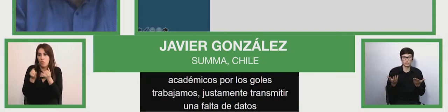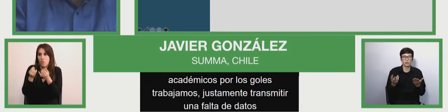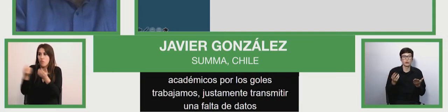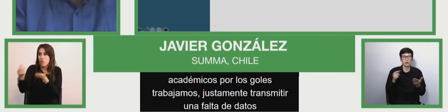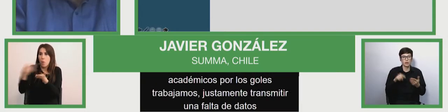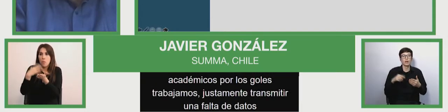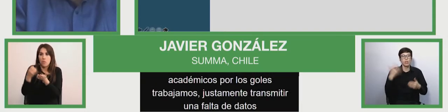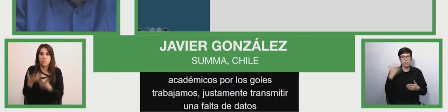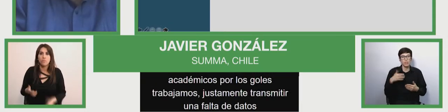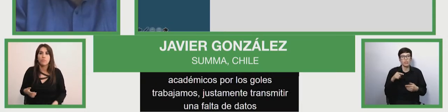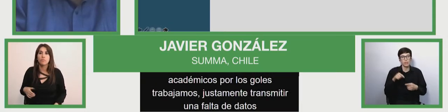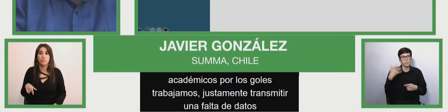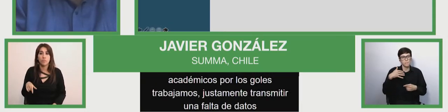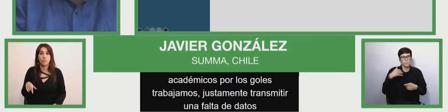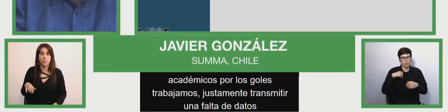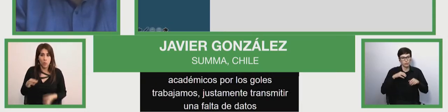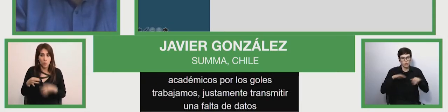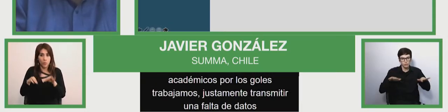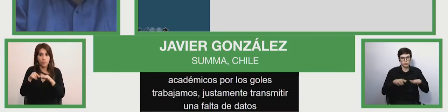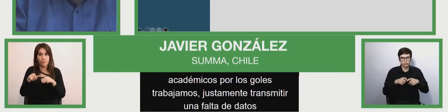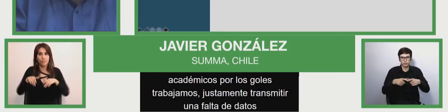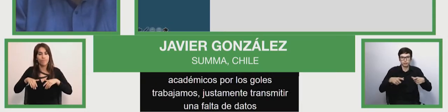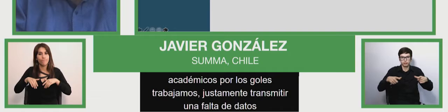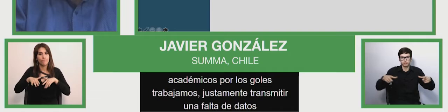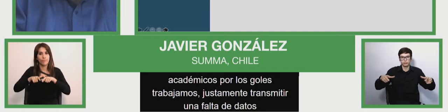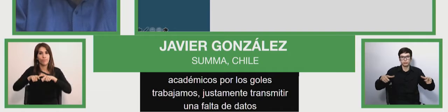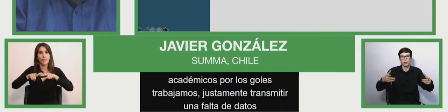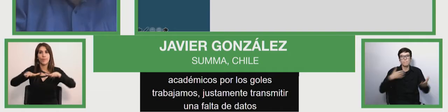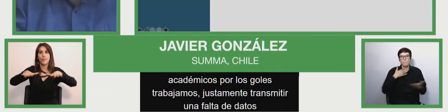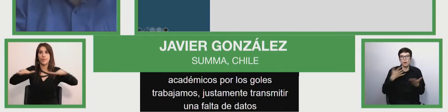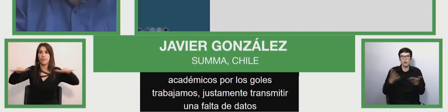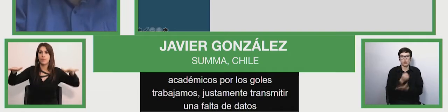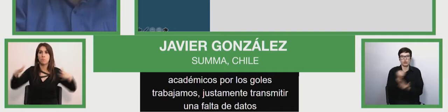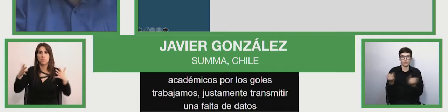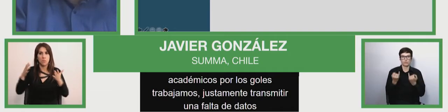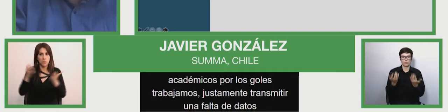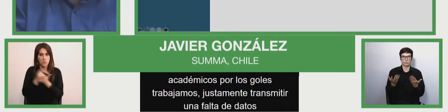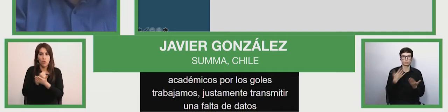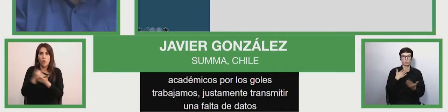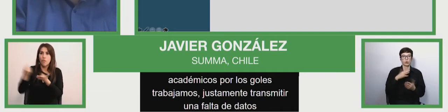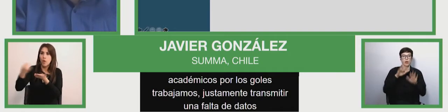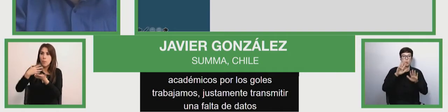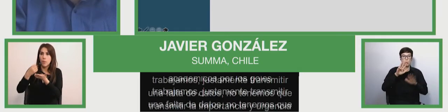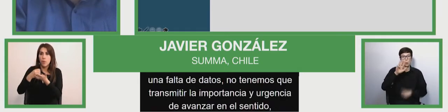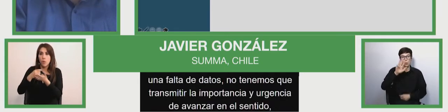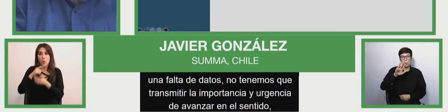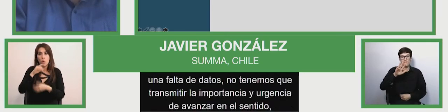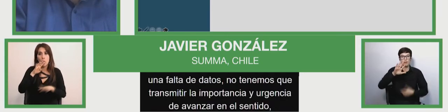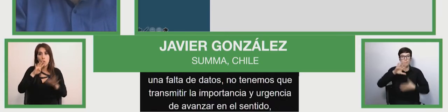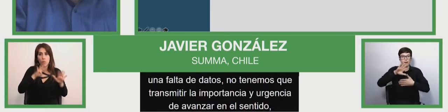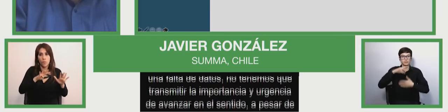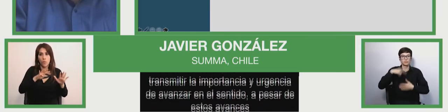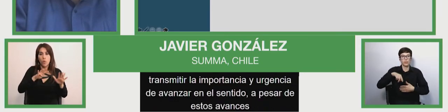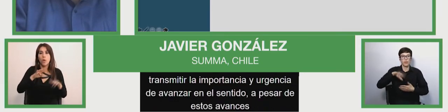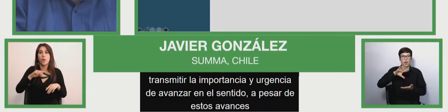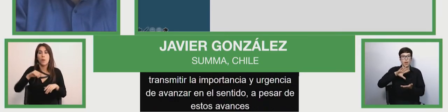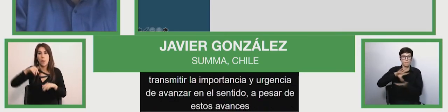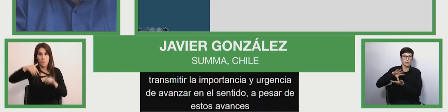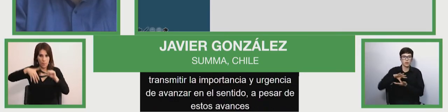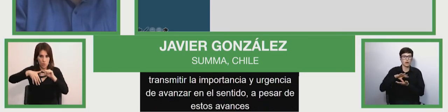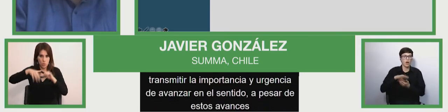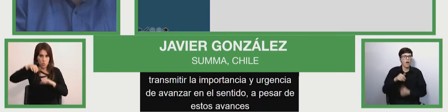y urgencia de avanzar en el sentido. Porque a pesar de estos avances, nueve países de América Latina ni siquiera todavía recupilan